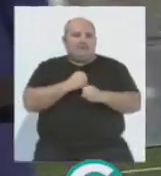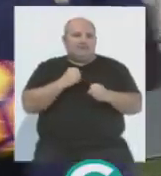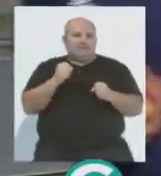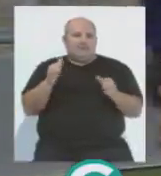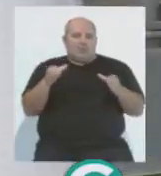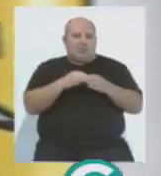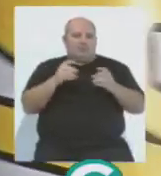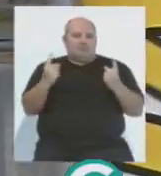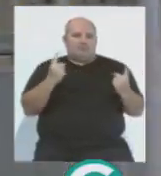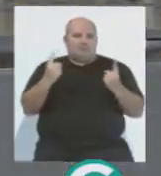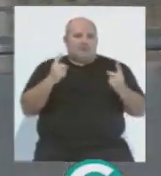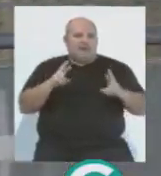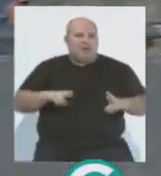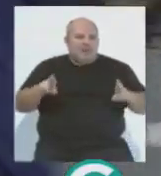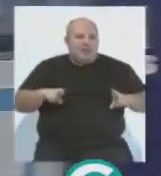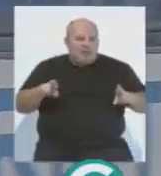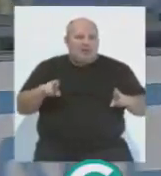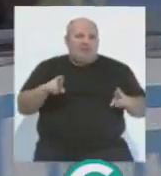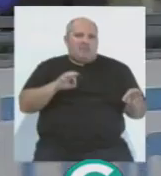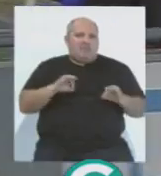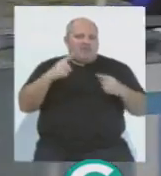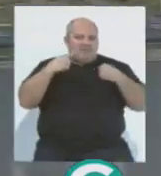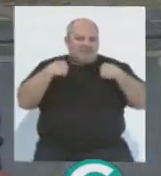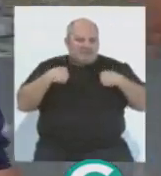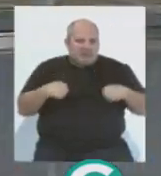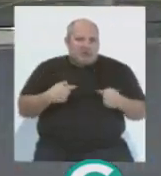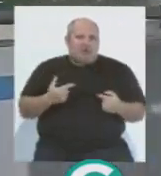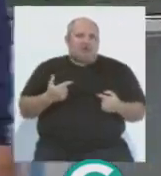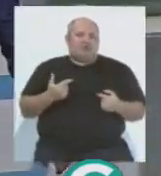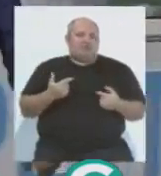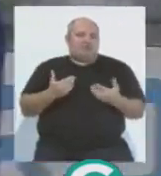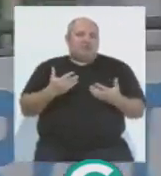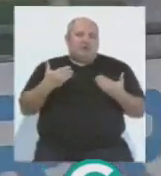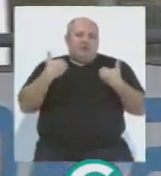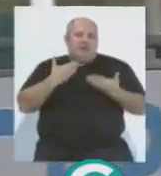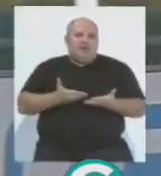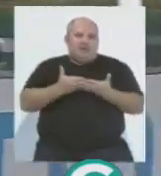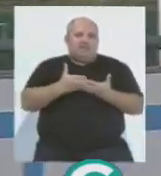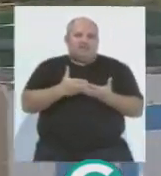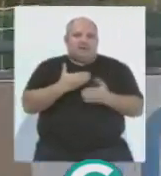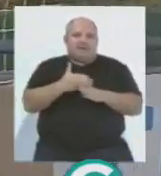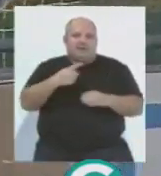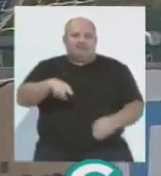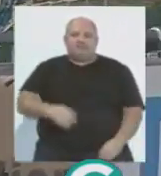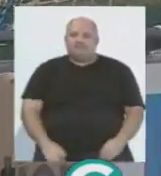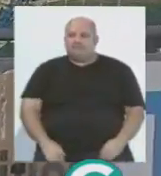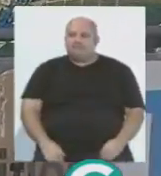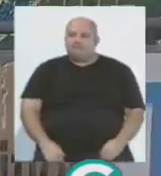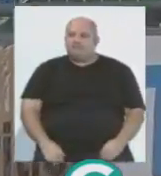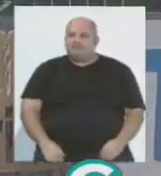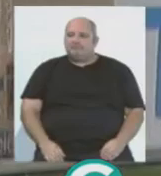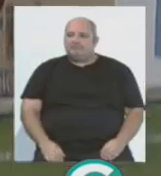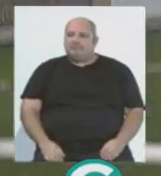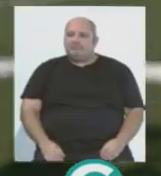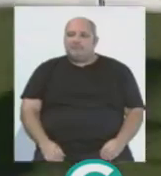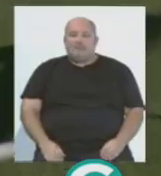margen del grupo, recuperadores, preparador físico en ayudar al resto de sus compañeros. Sí, bueno,